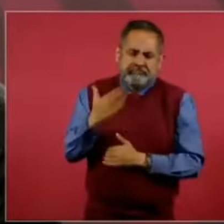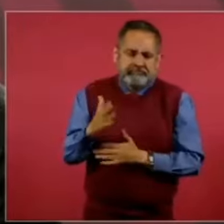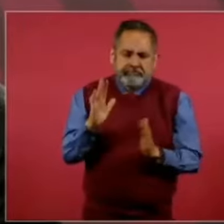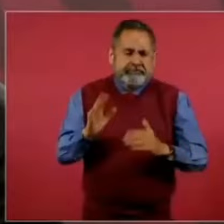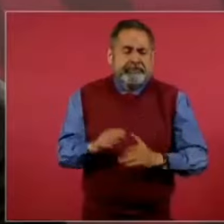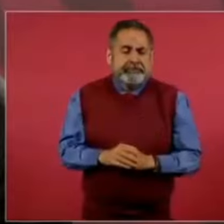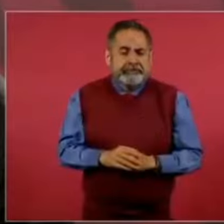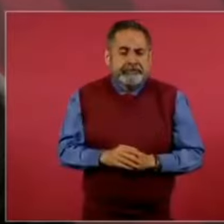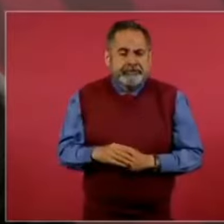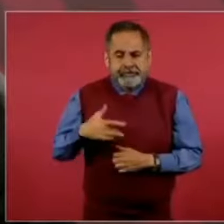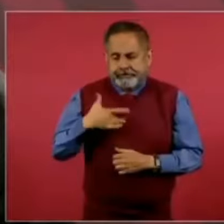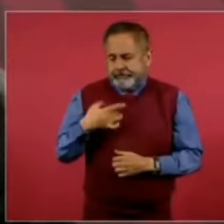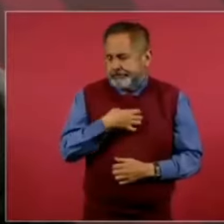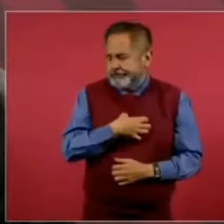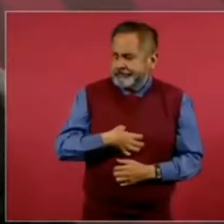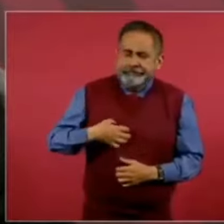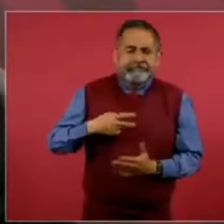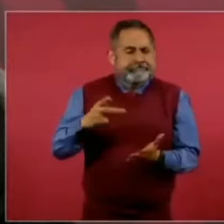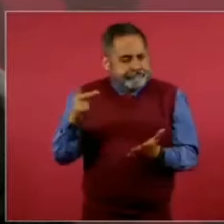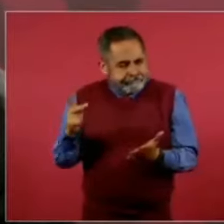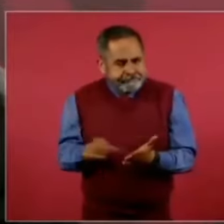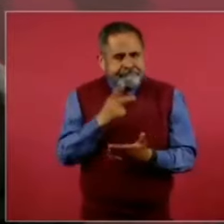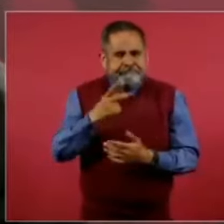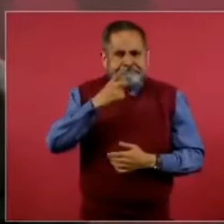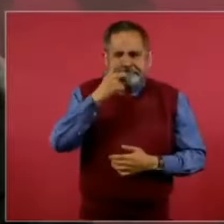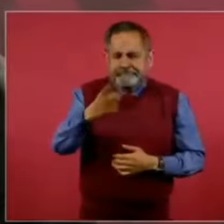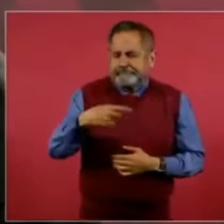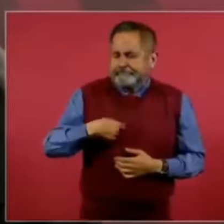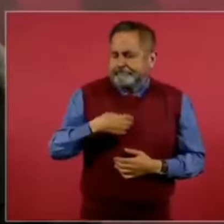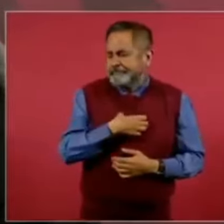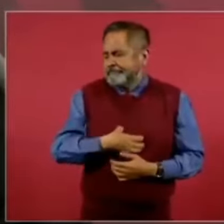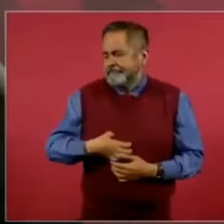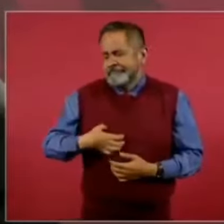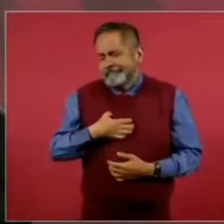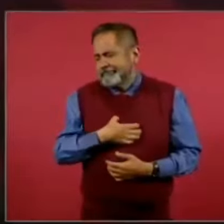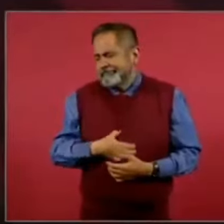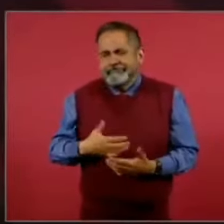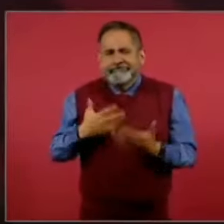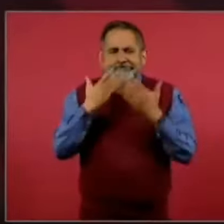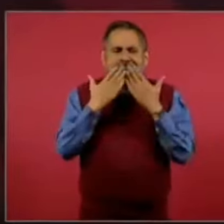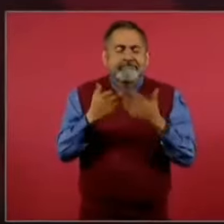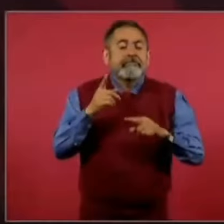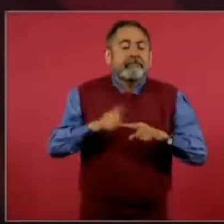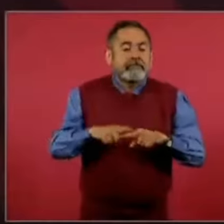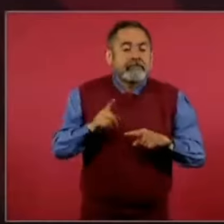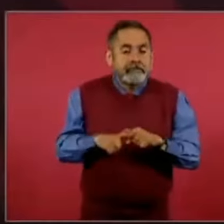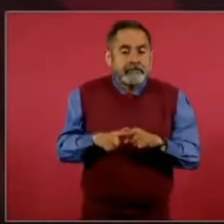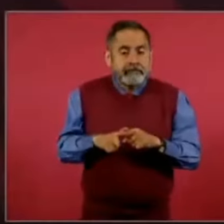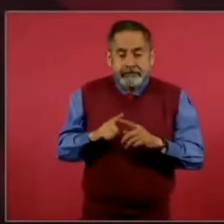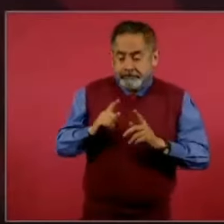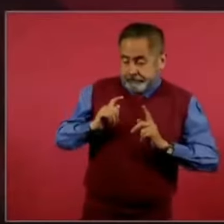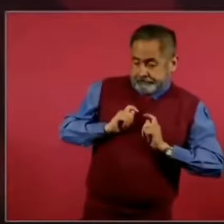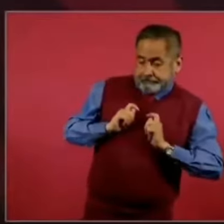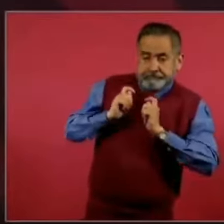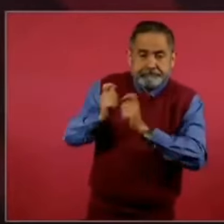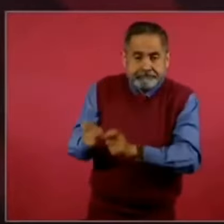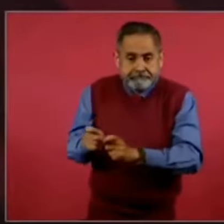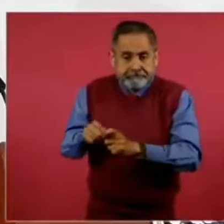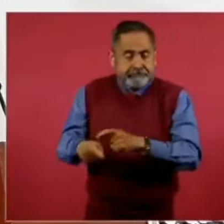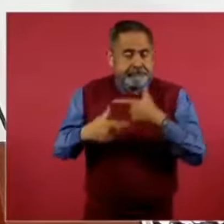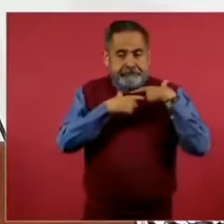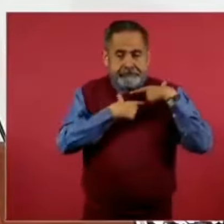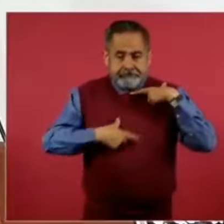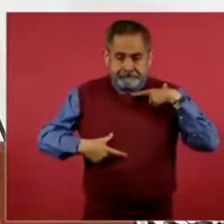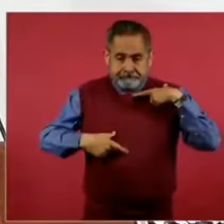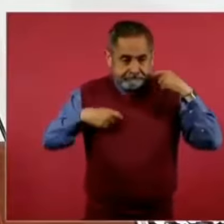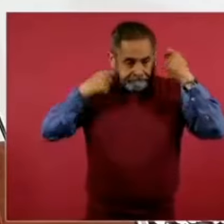Lo que me tiene contento, repito, es que el relevo a quien voy a entregar la banda